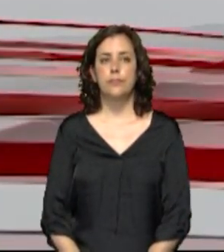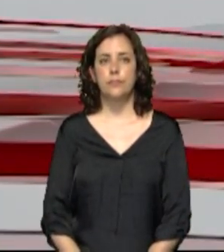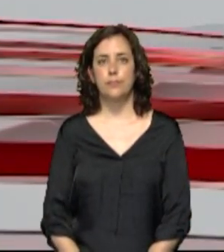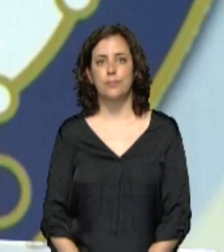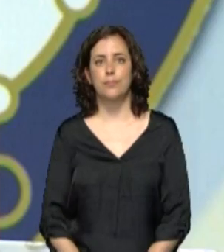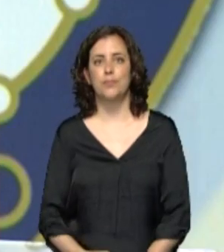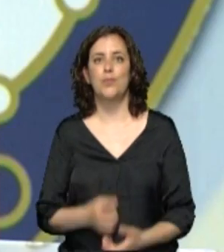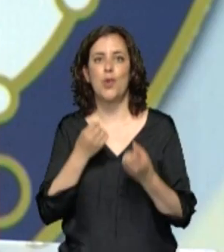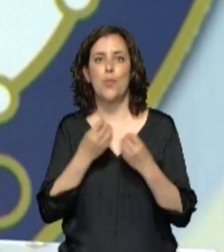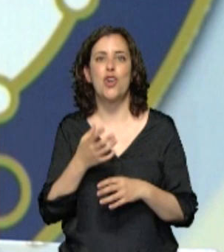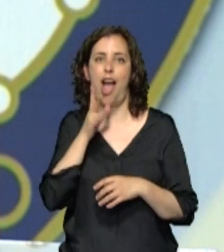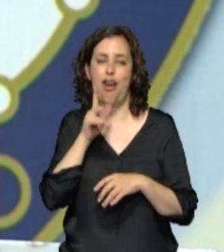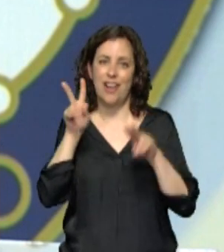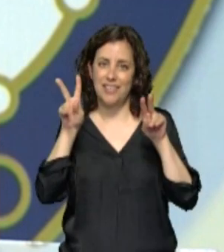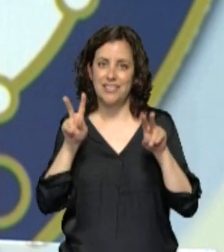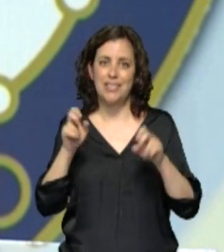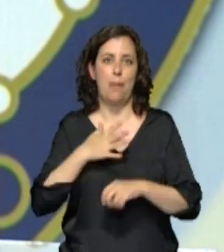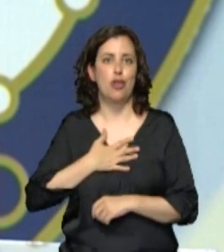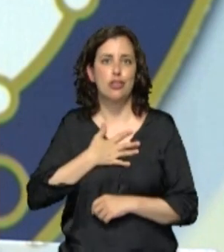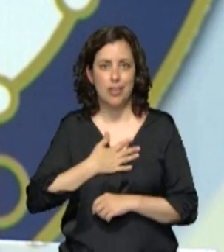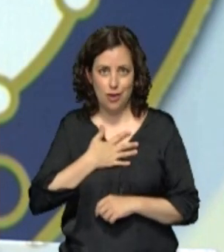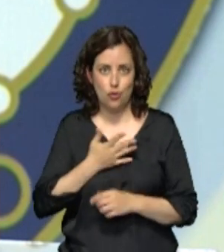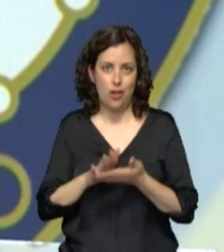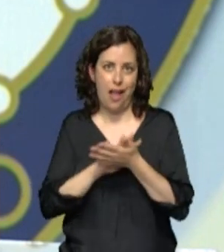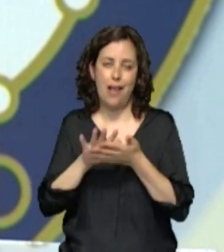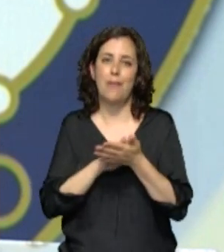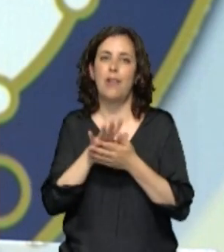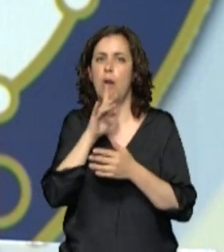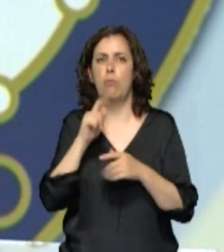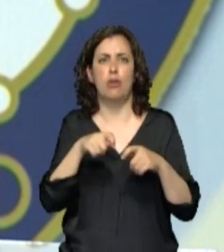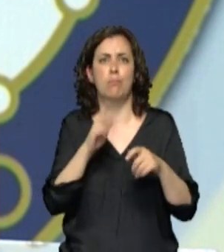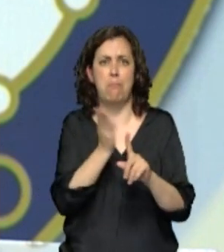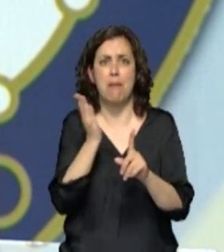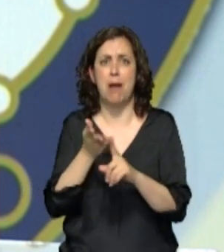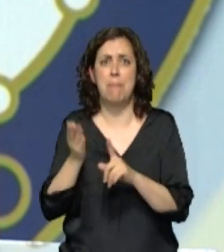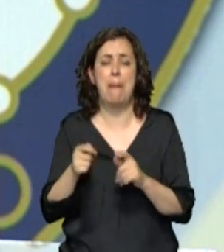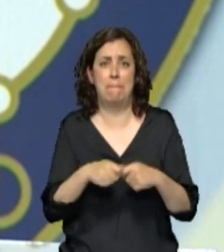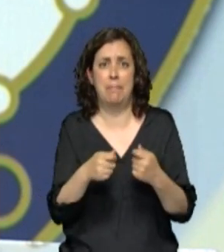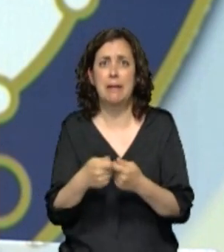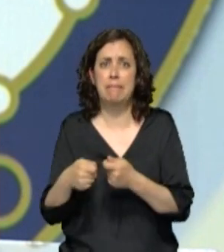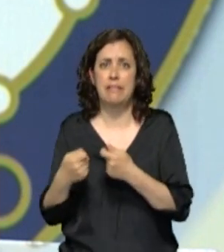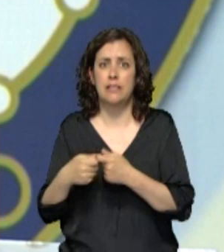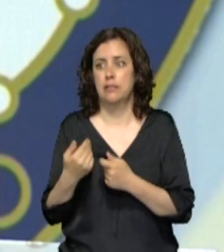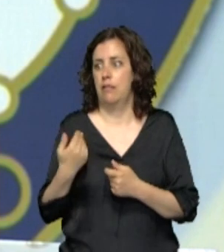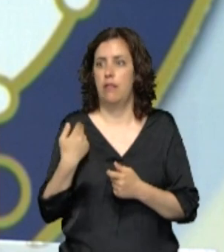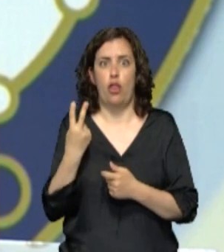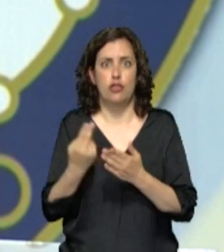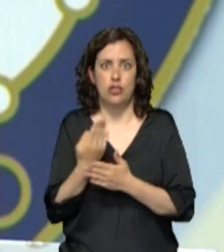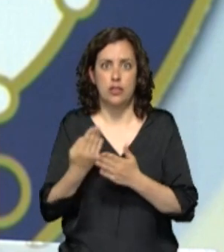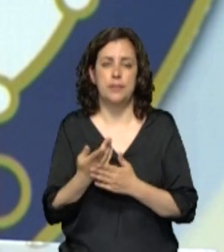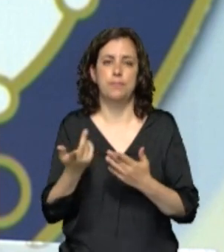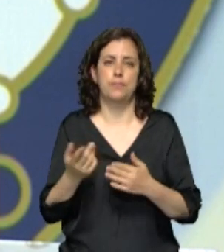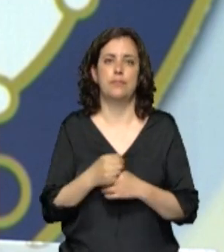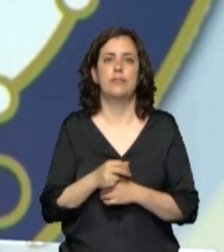Bueno, vamos ahora y les hablamos de Osasuna porque las lesiones se ceban con Osasuna en las dos últimas sesiones. Robert